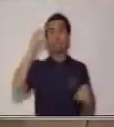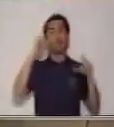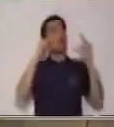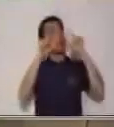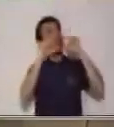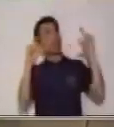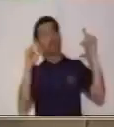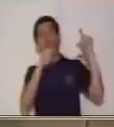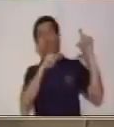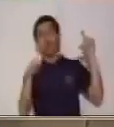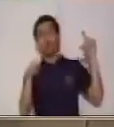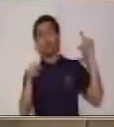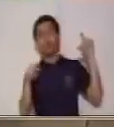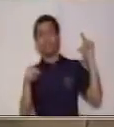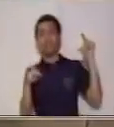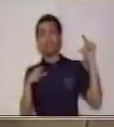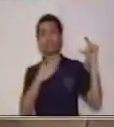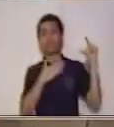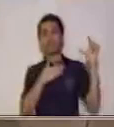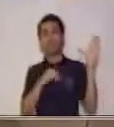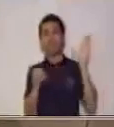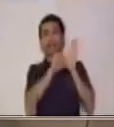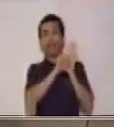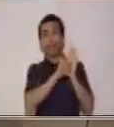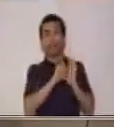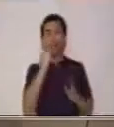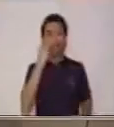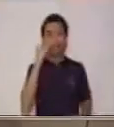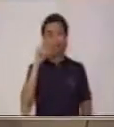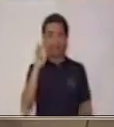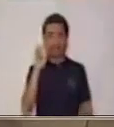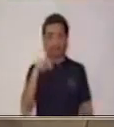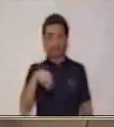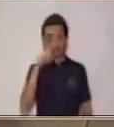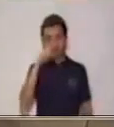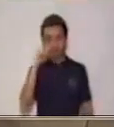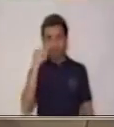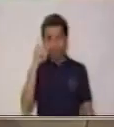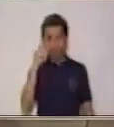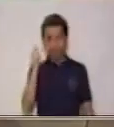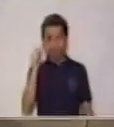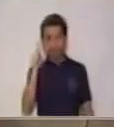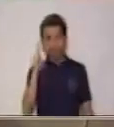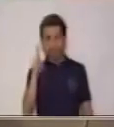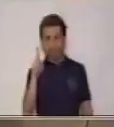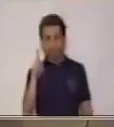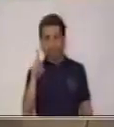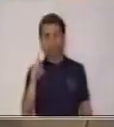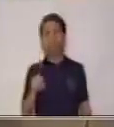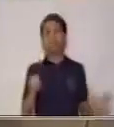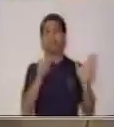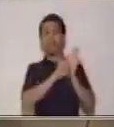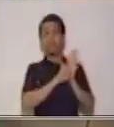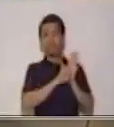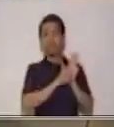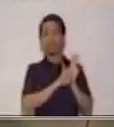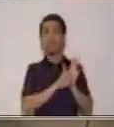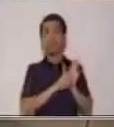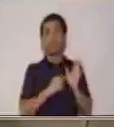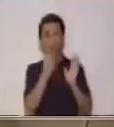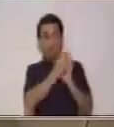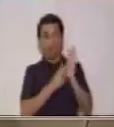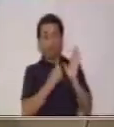ver cuál es la identidad gráfica, yo puedo relacionarlo con el producto o el servicio.